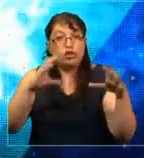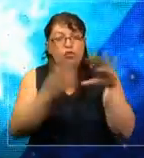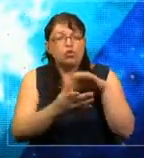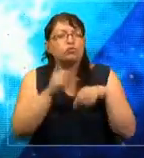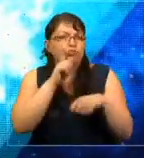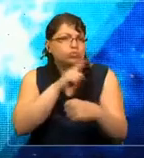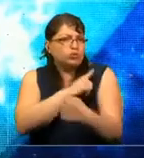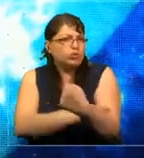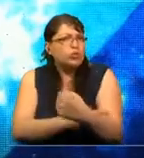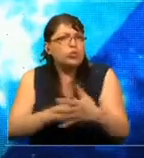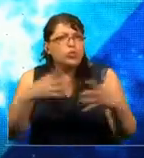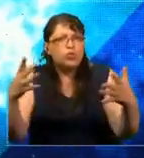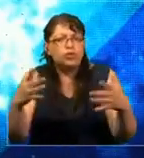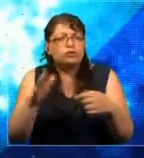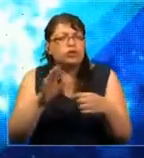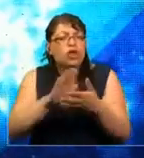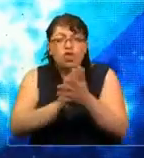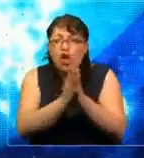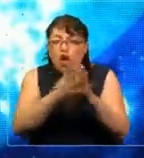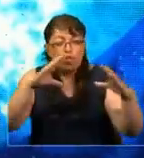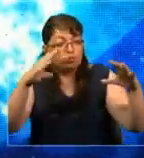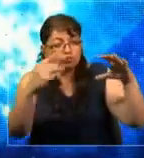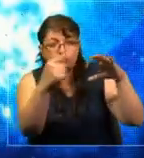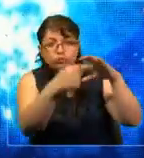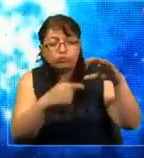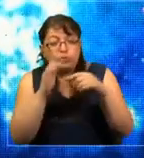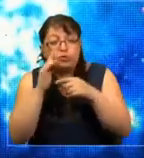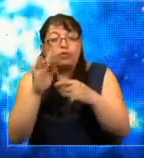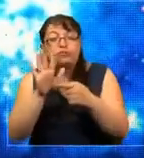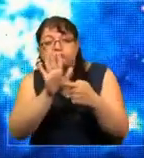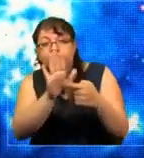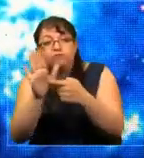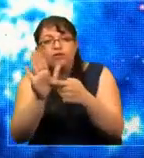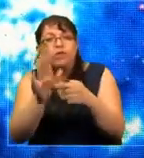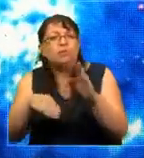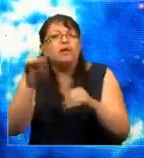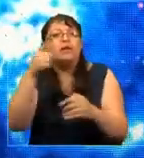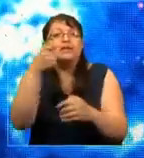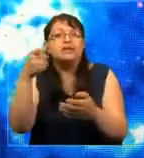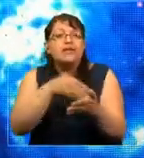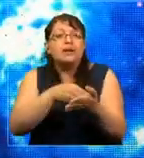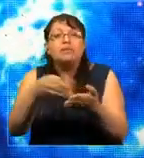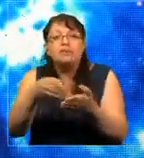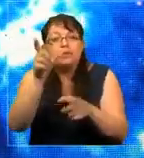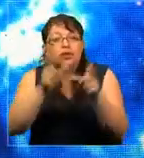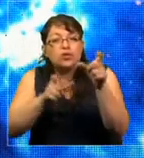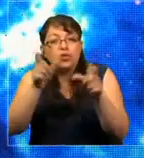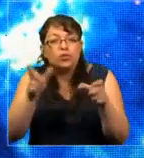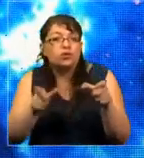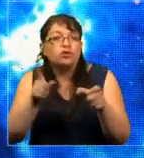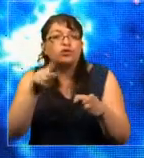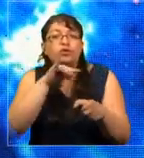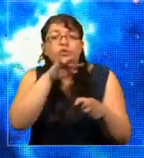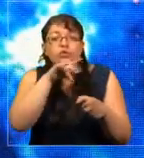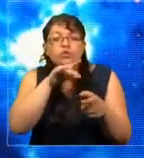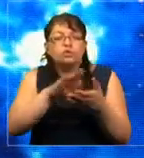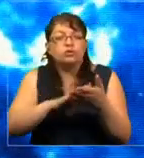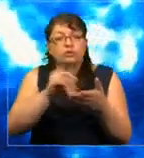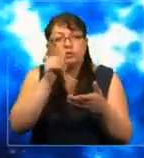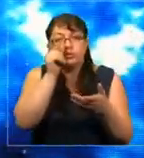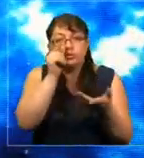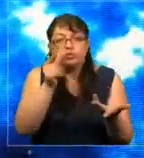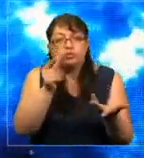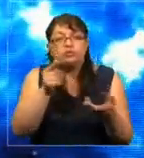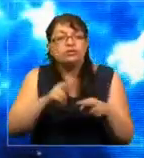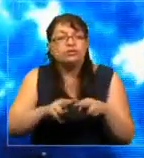demostraciones que hemos visto en todo el mundo en los últimos meses, más de 100 millones de personas en un minuto, a parte de octubre, estaban